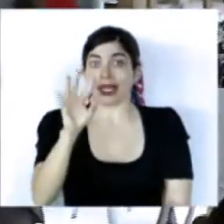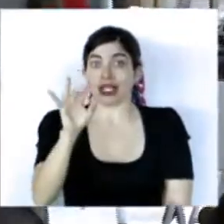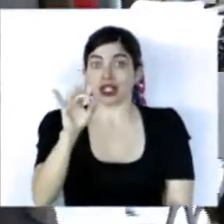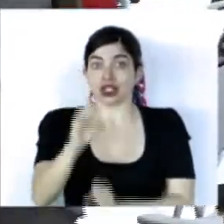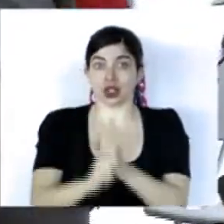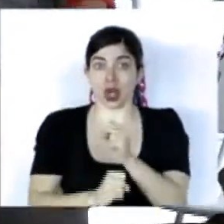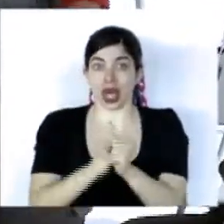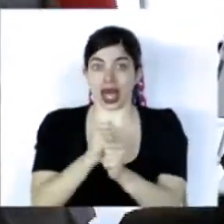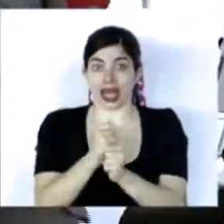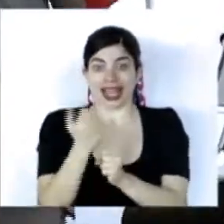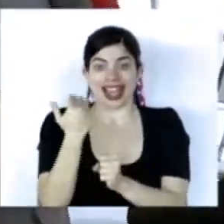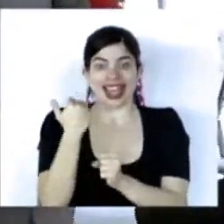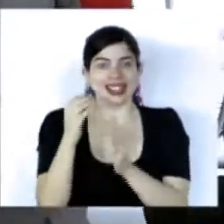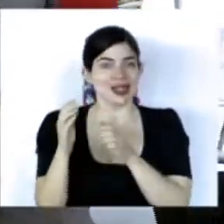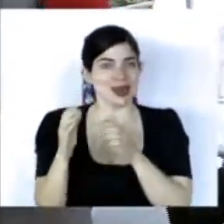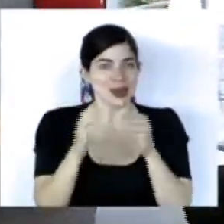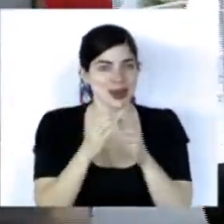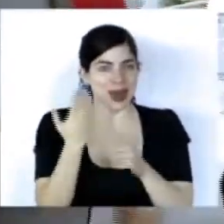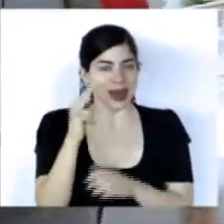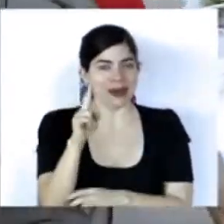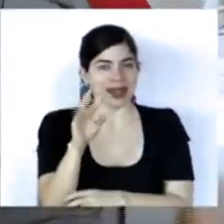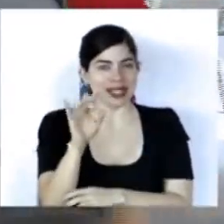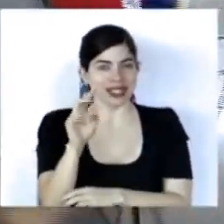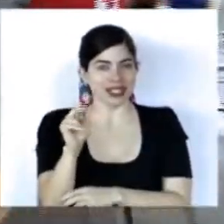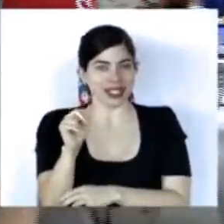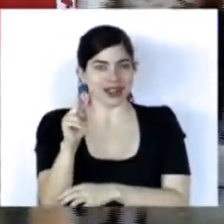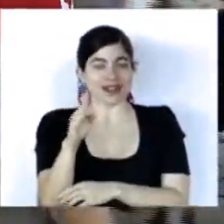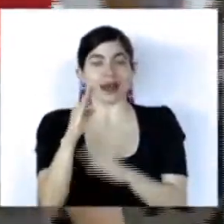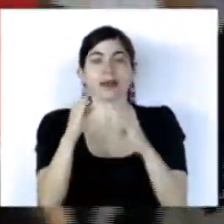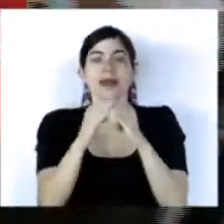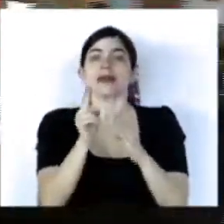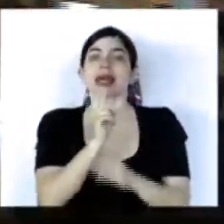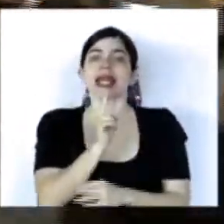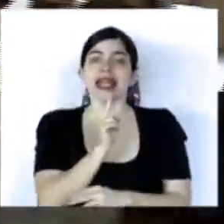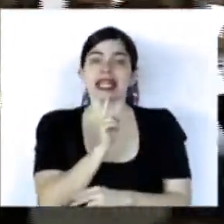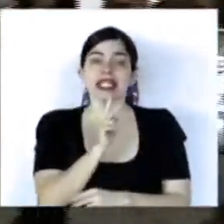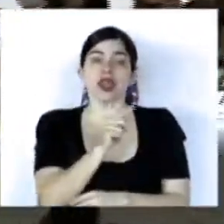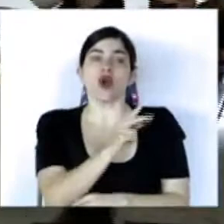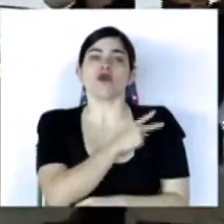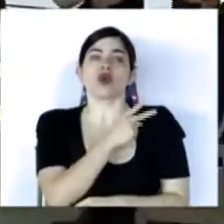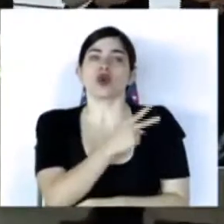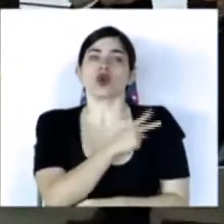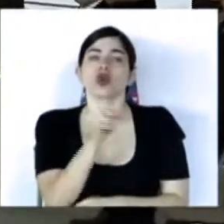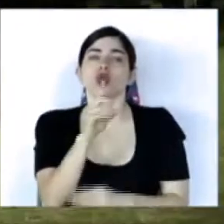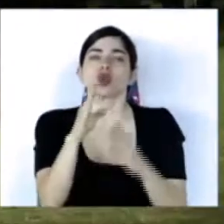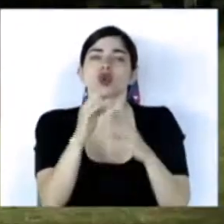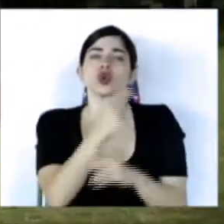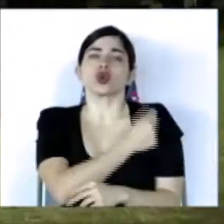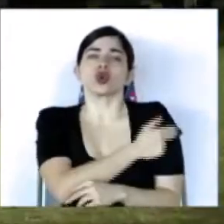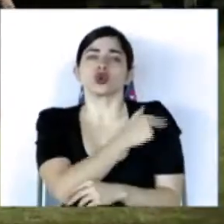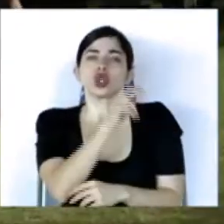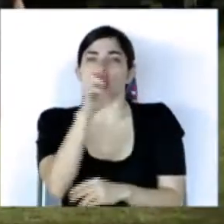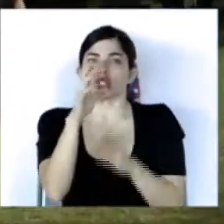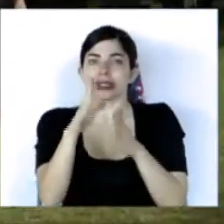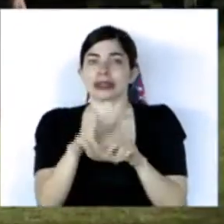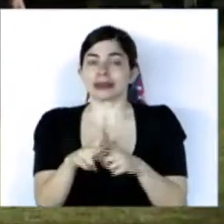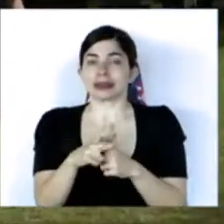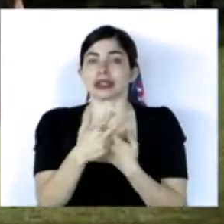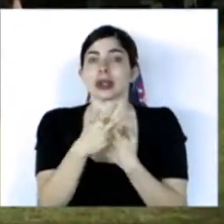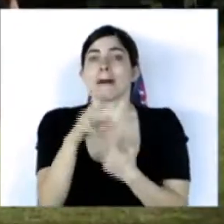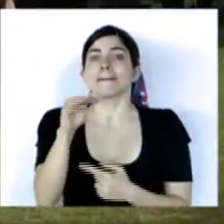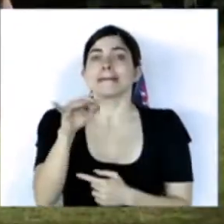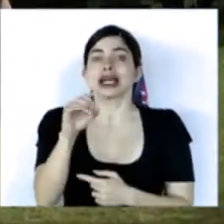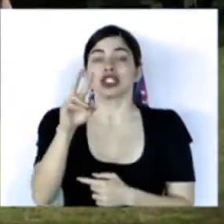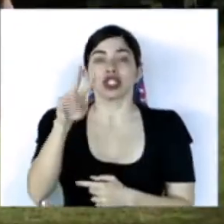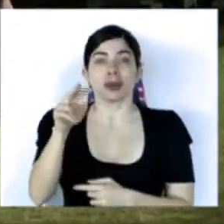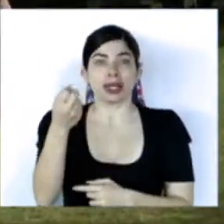años y recién los acaba de cumplir el 28 de noviembre vecina de Atillo voluntaria en la Cruz Roja Costarricense a partir de mayo del 2012